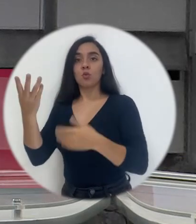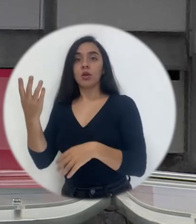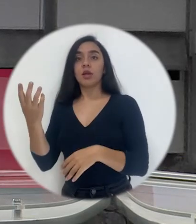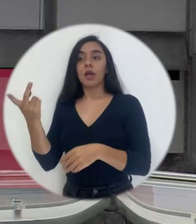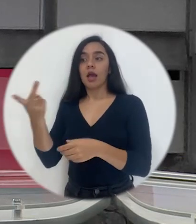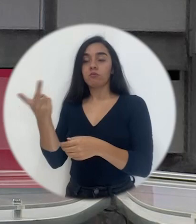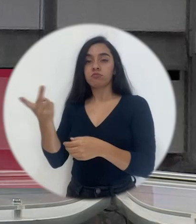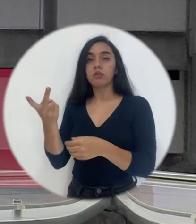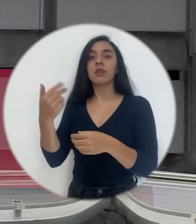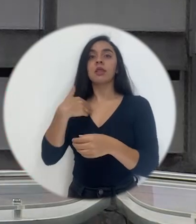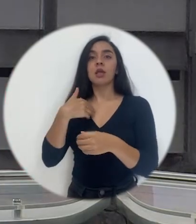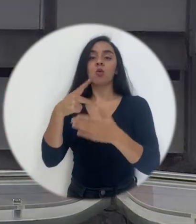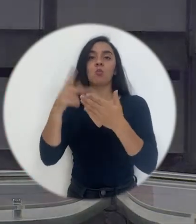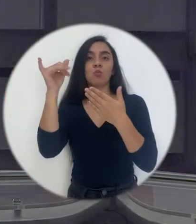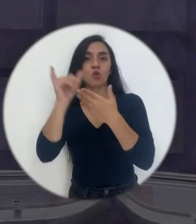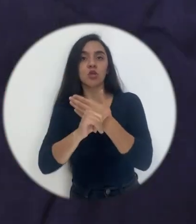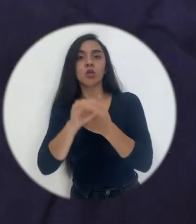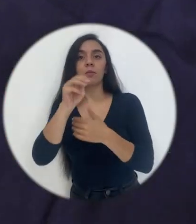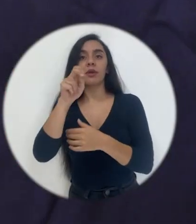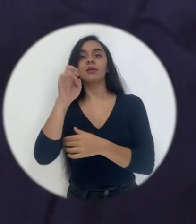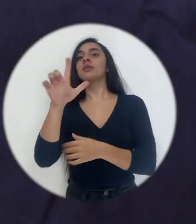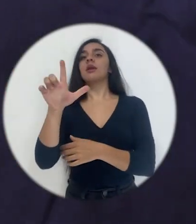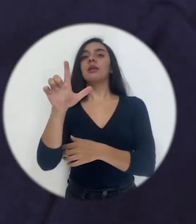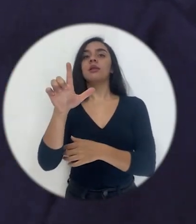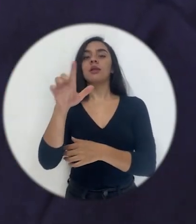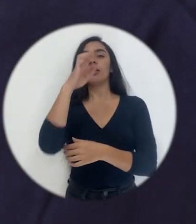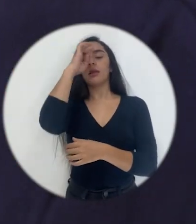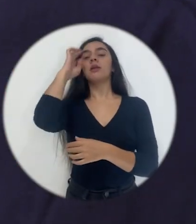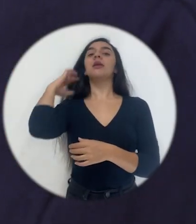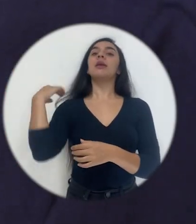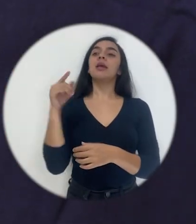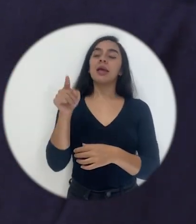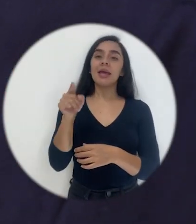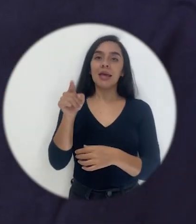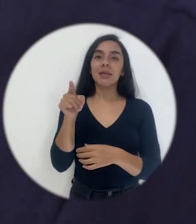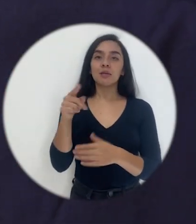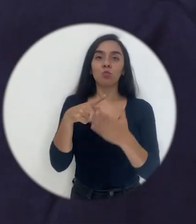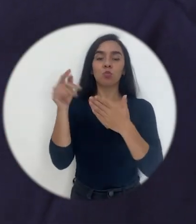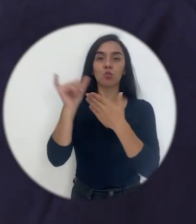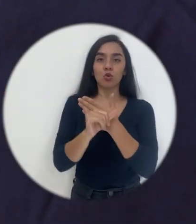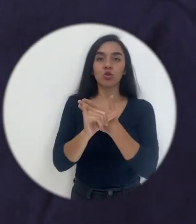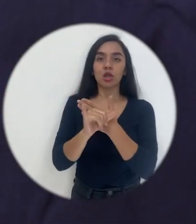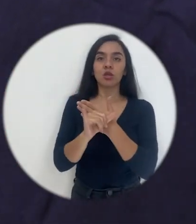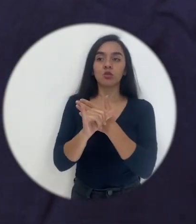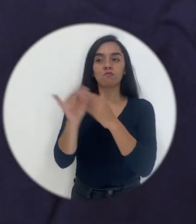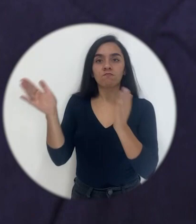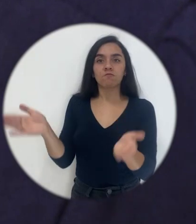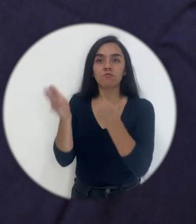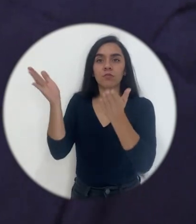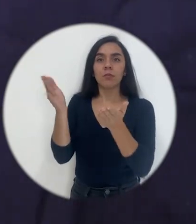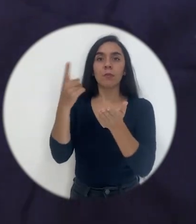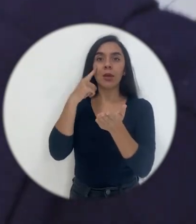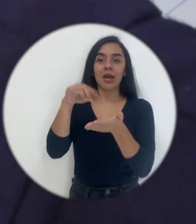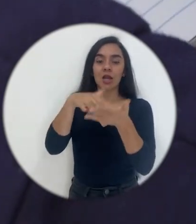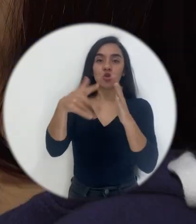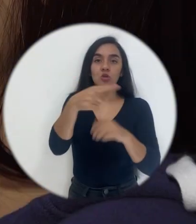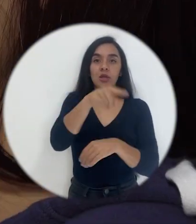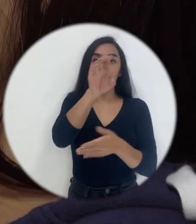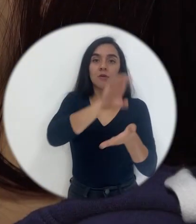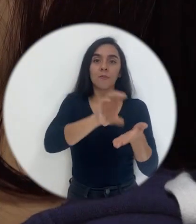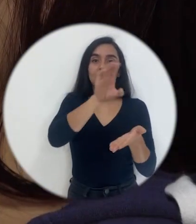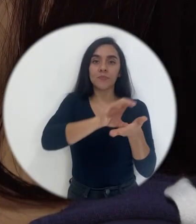Pública tenemos el proyecto matem el proyecto matem que insta a que estudiantes de